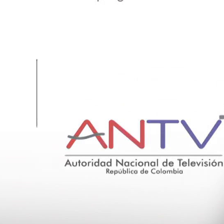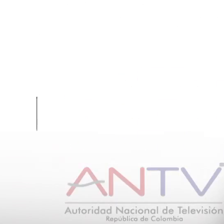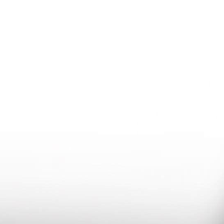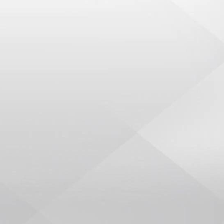Gracias. Gracias. Gracias. Gracias. Gracias.